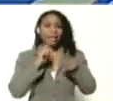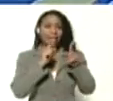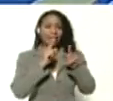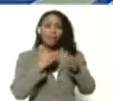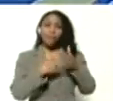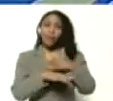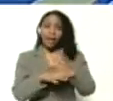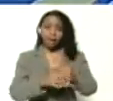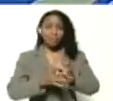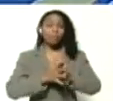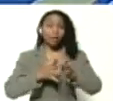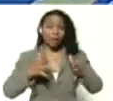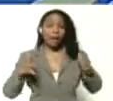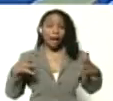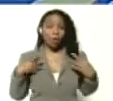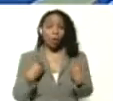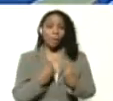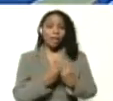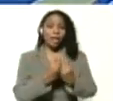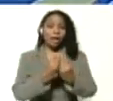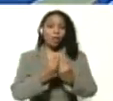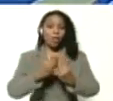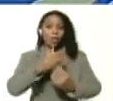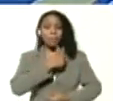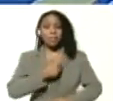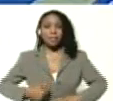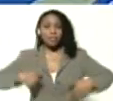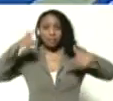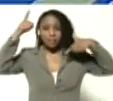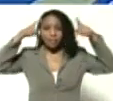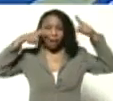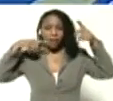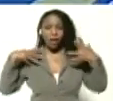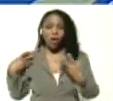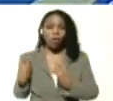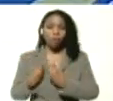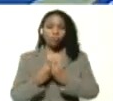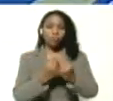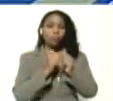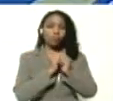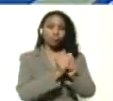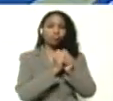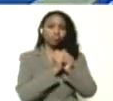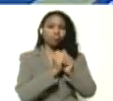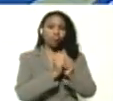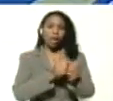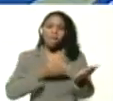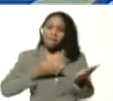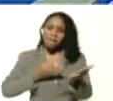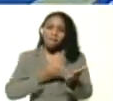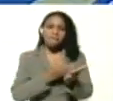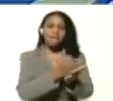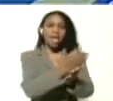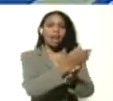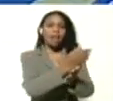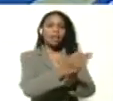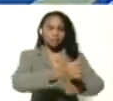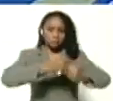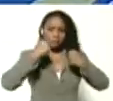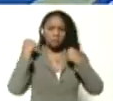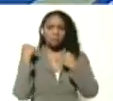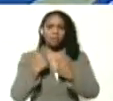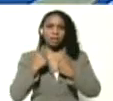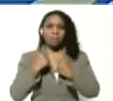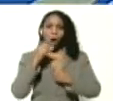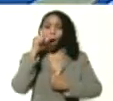gran compañero del comandante Chávez estuvo a su lado de manera muy leal y firme un hombre muy